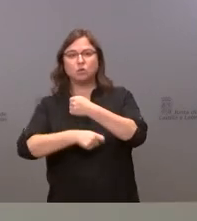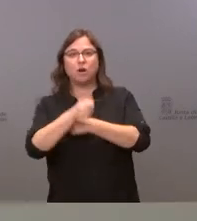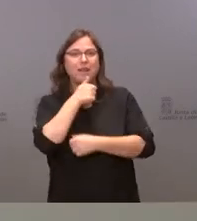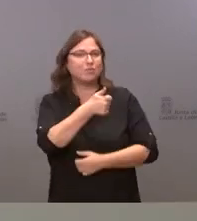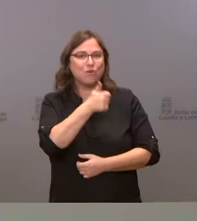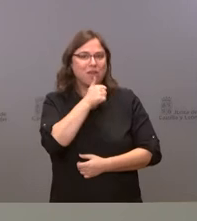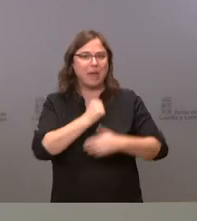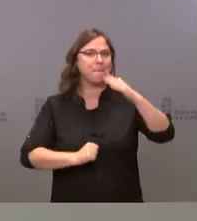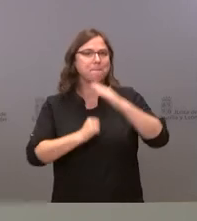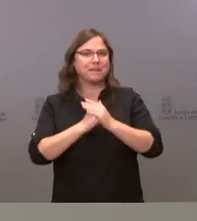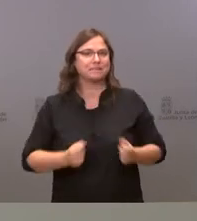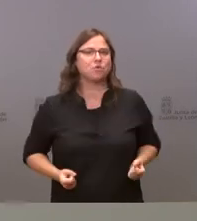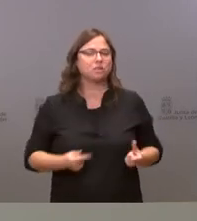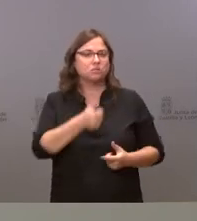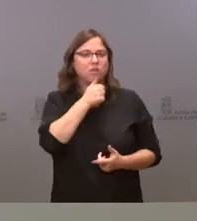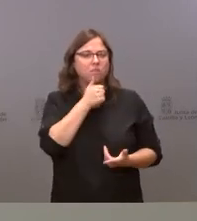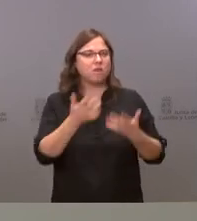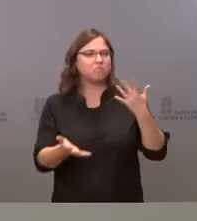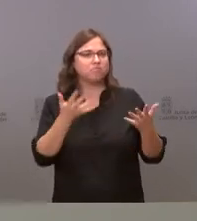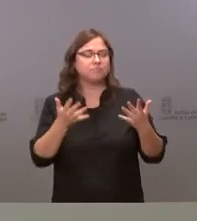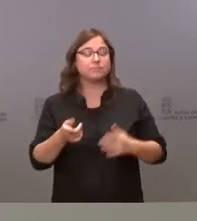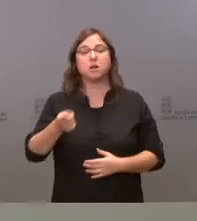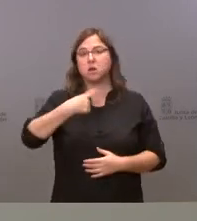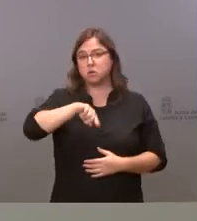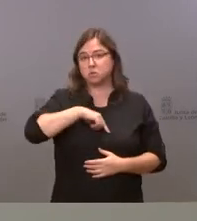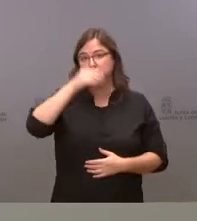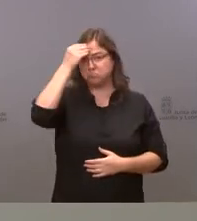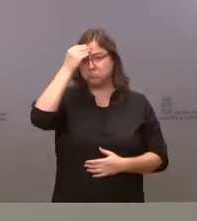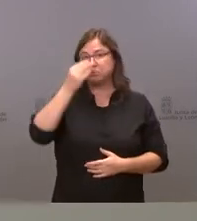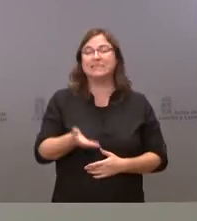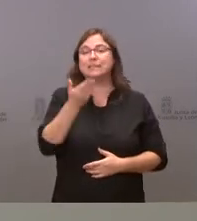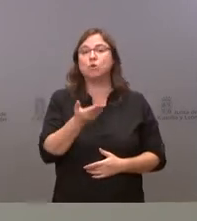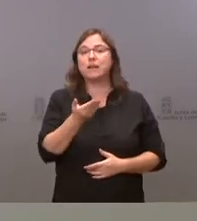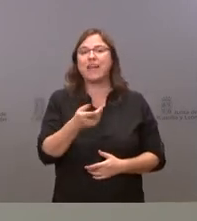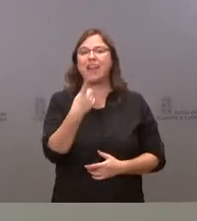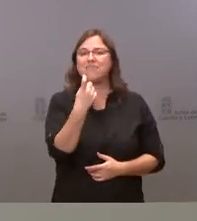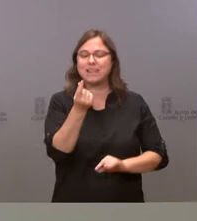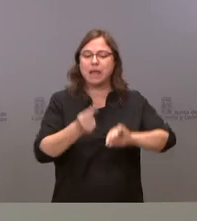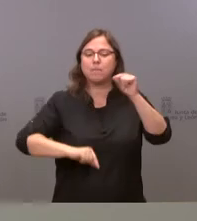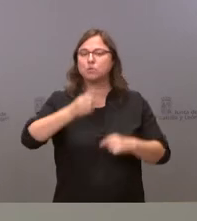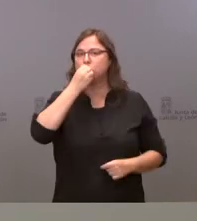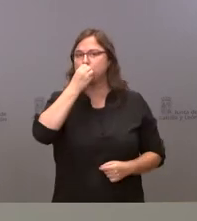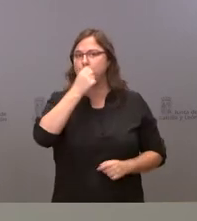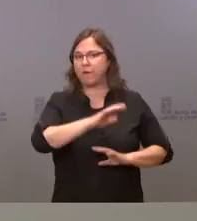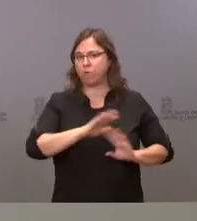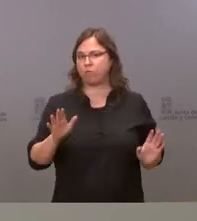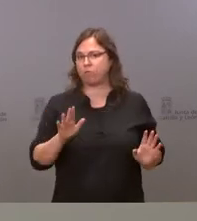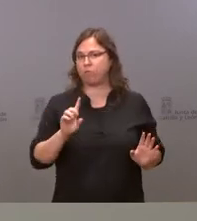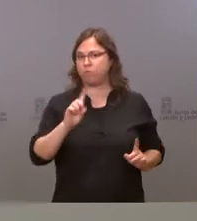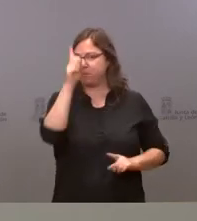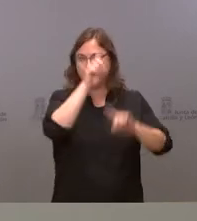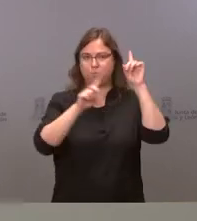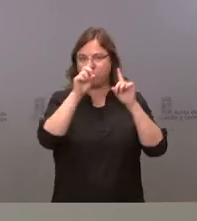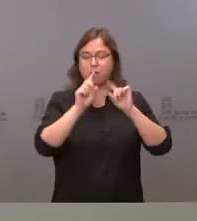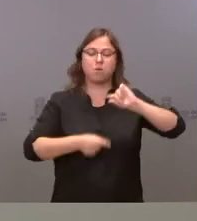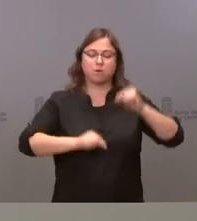o septiembre pues nosotros siempre hemos dicho que para todo lo importante es tener un buen presupuesto y es lo que nos preocupa además un presupuesto